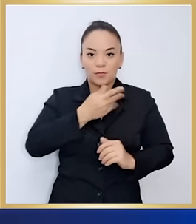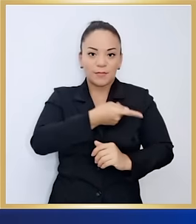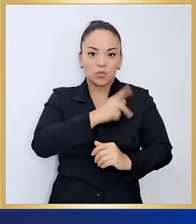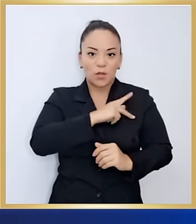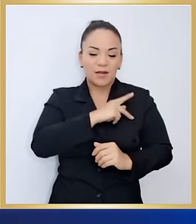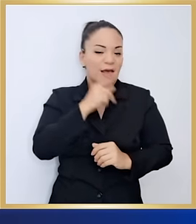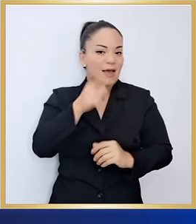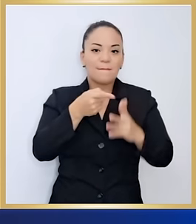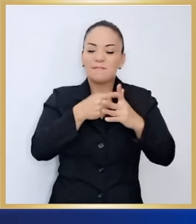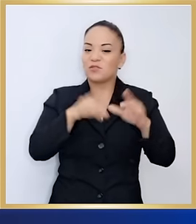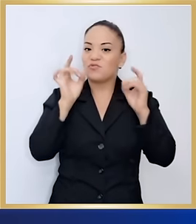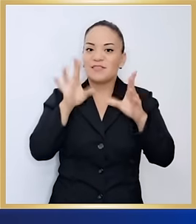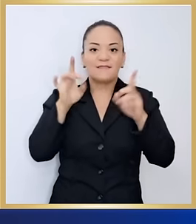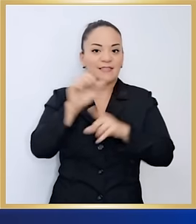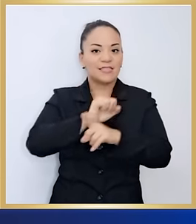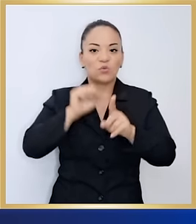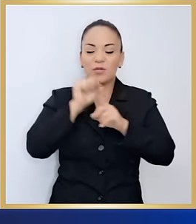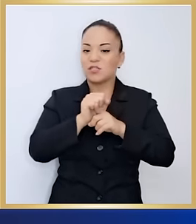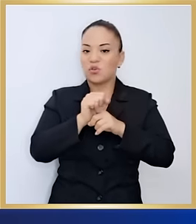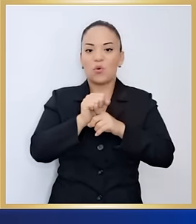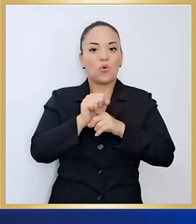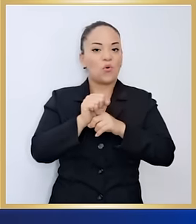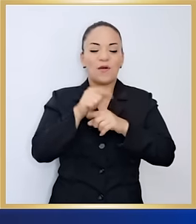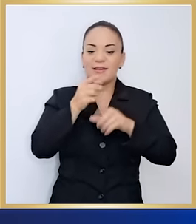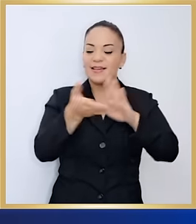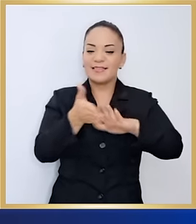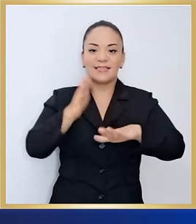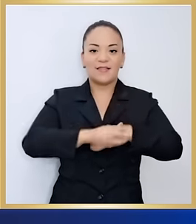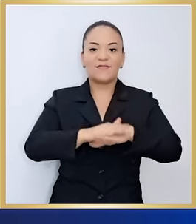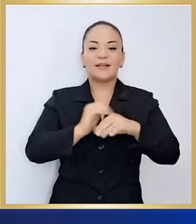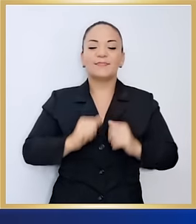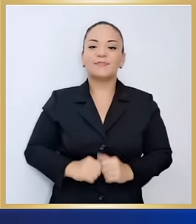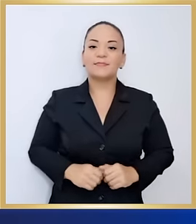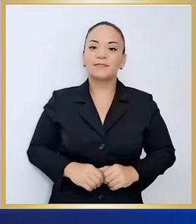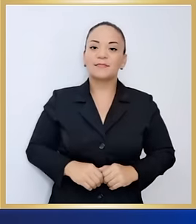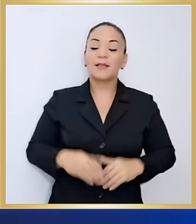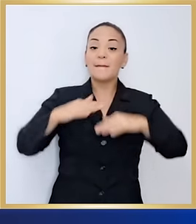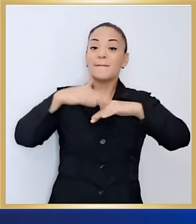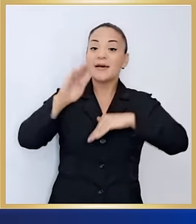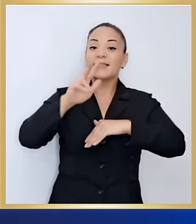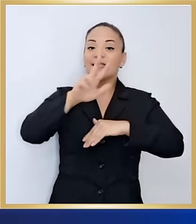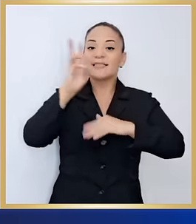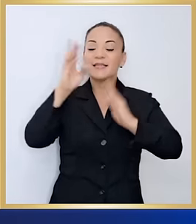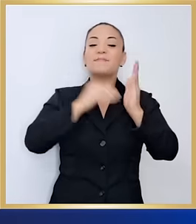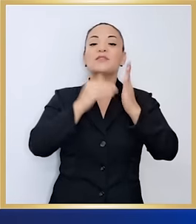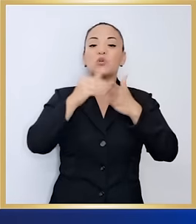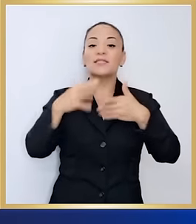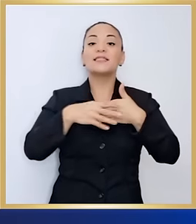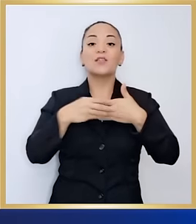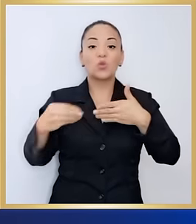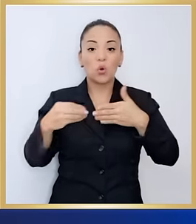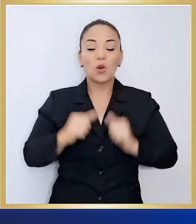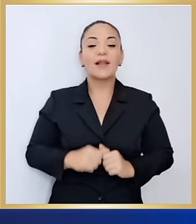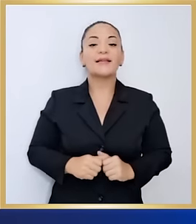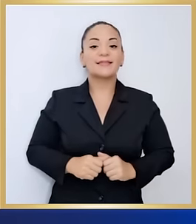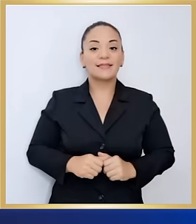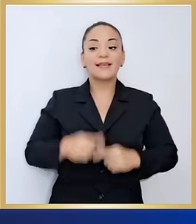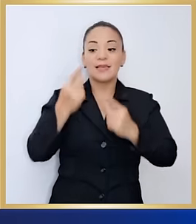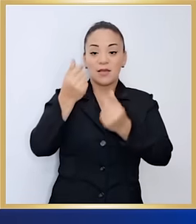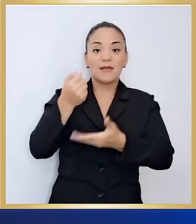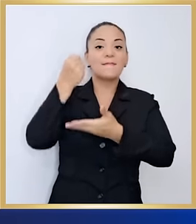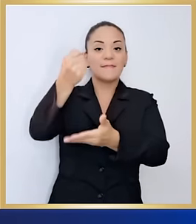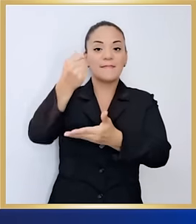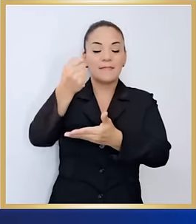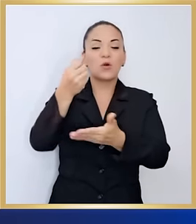Yo puse datos de mi cuenta y ahí empezó el terror de esta estafa. Más de 36